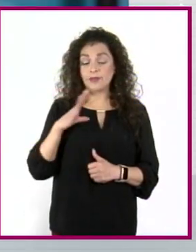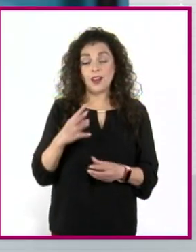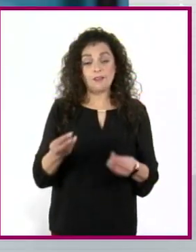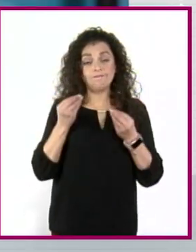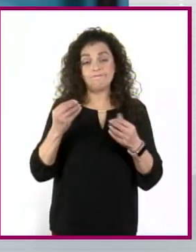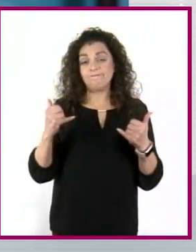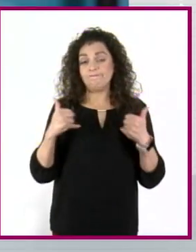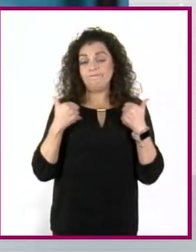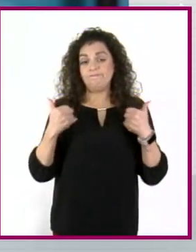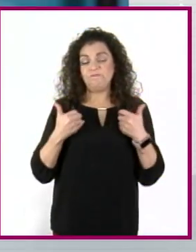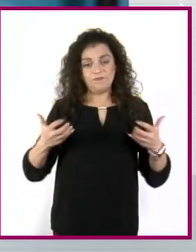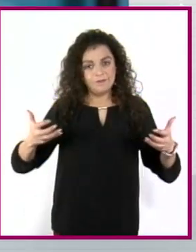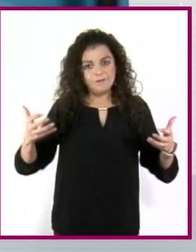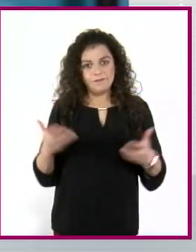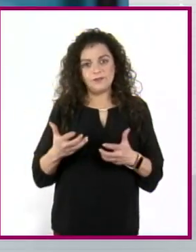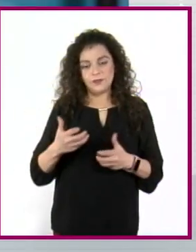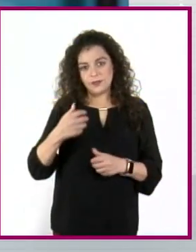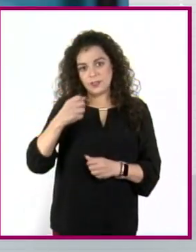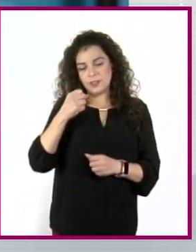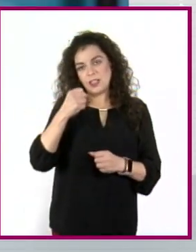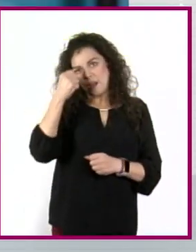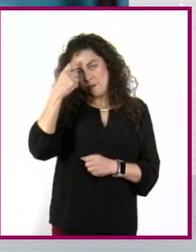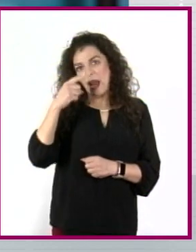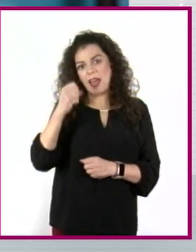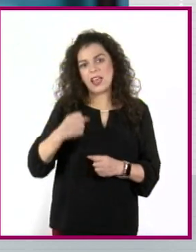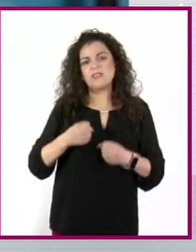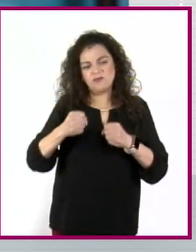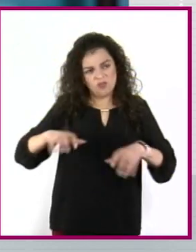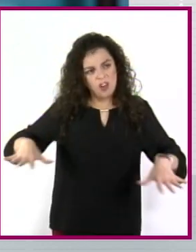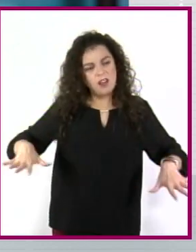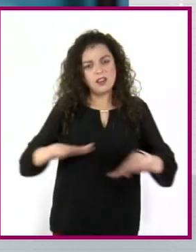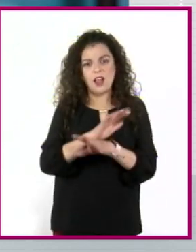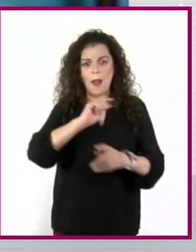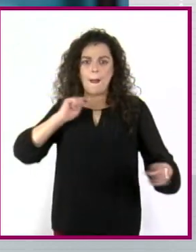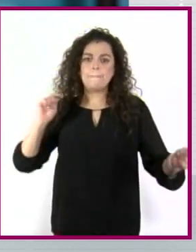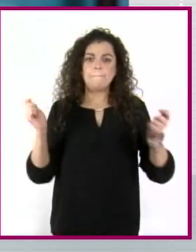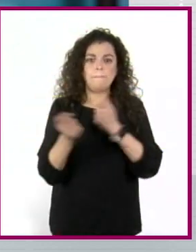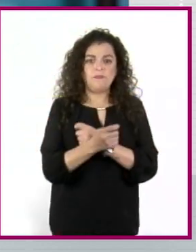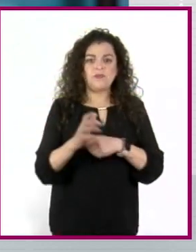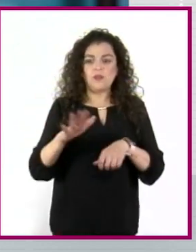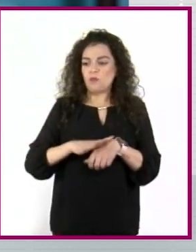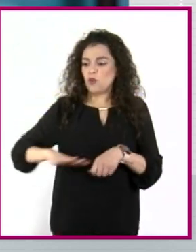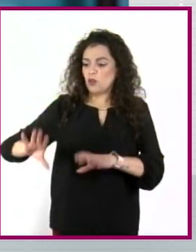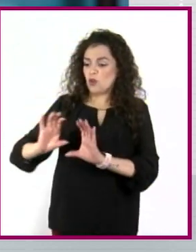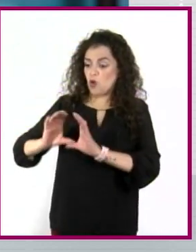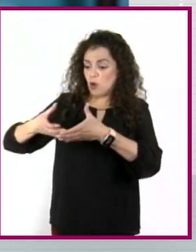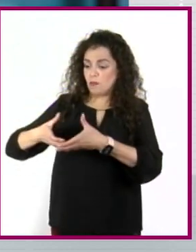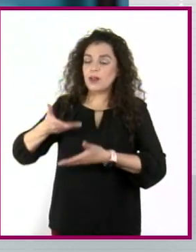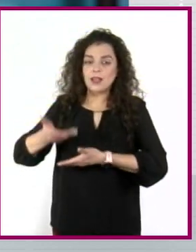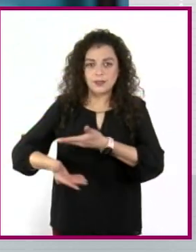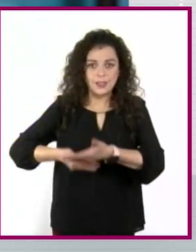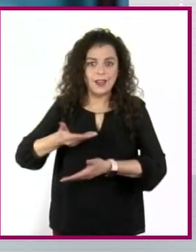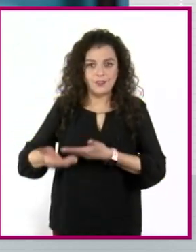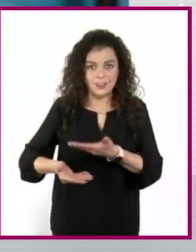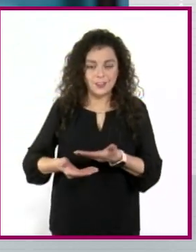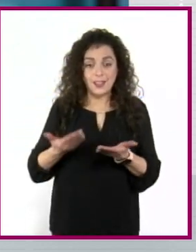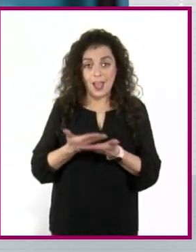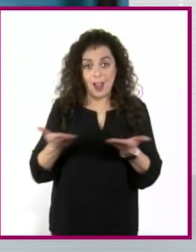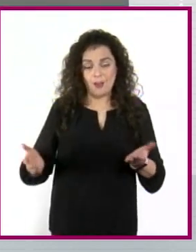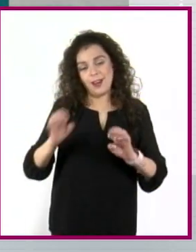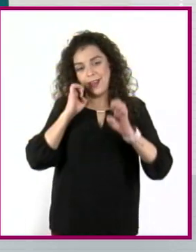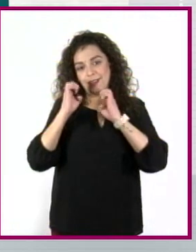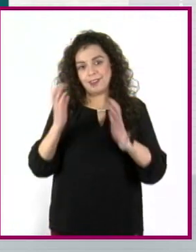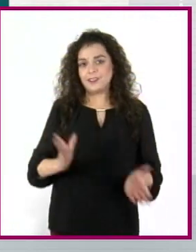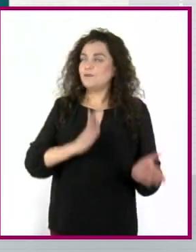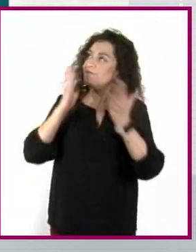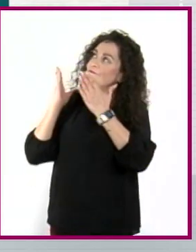jóvenes que actúan para generar cambios en las personas y en su entorno a través de servicio comunitario. Para ampliar nuestra visión, pasemos a la entrevista.